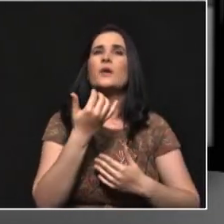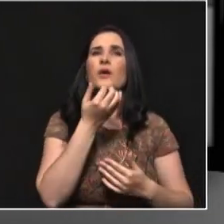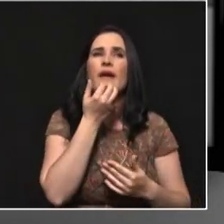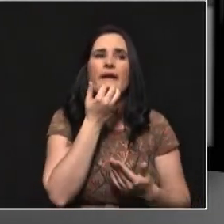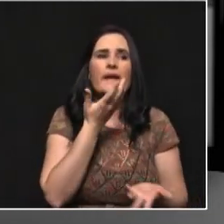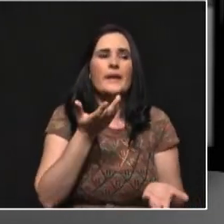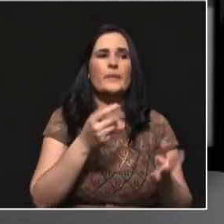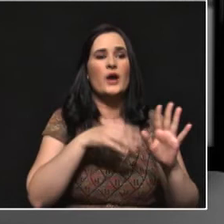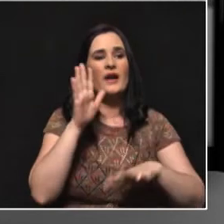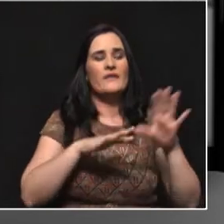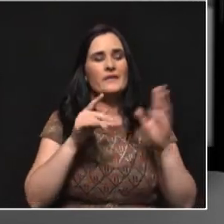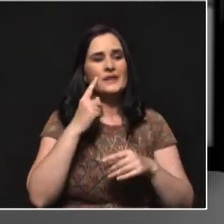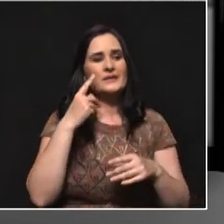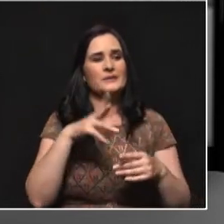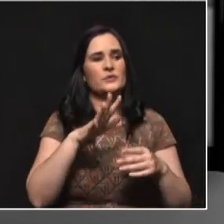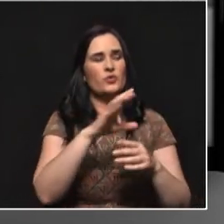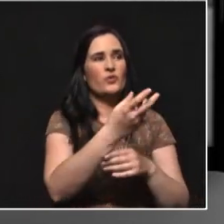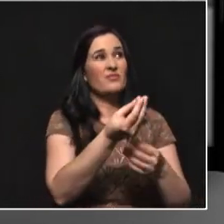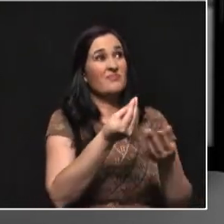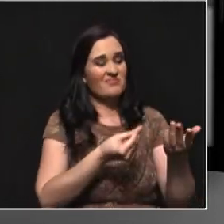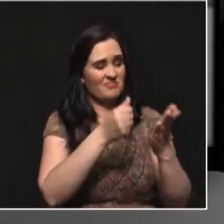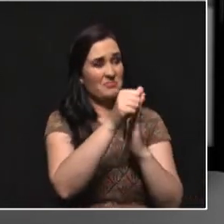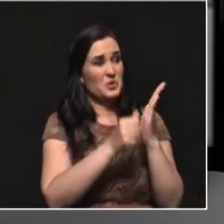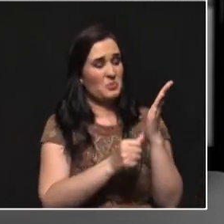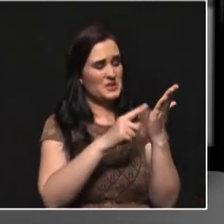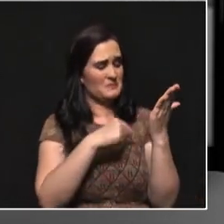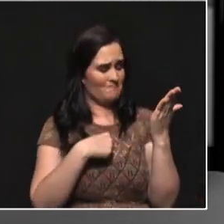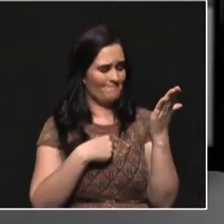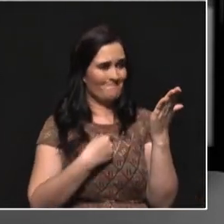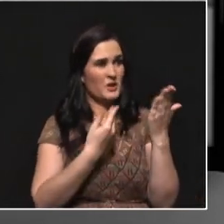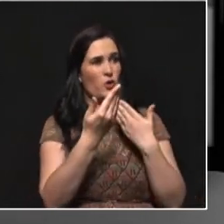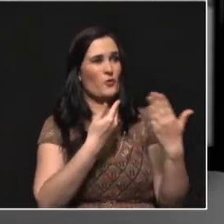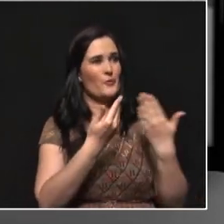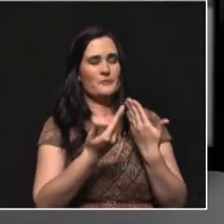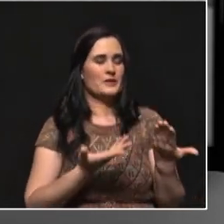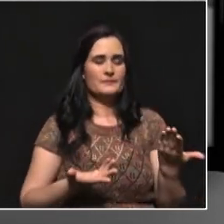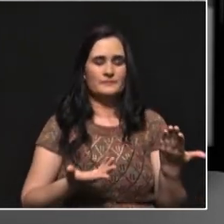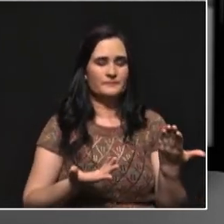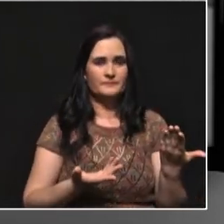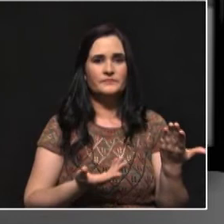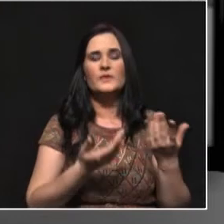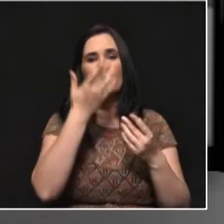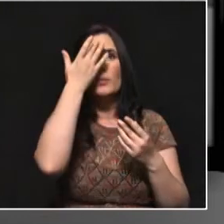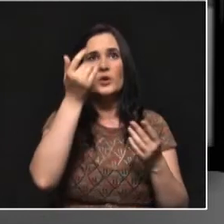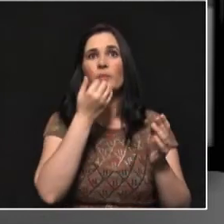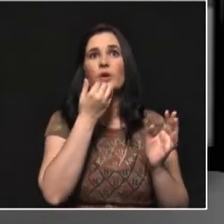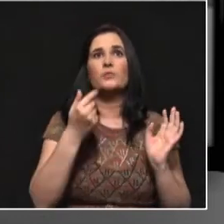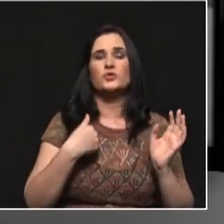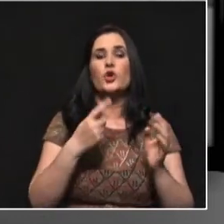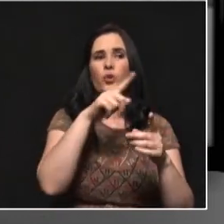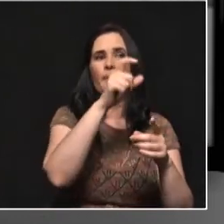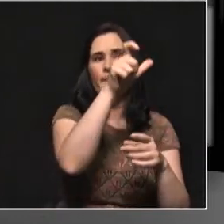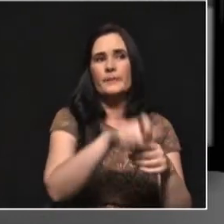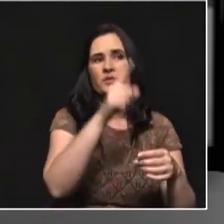casos lo que uno ve como oferta política no genera la confianza suficiente? Porque, digamos, uno finalmente votaría por alguien en que cree.